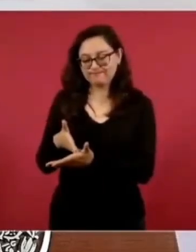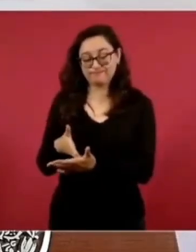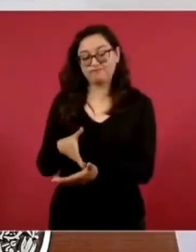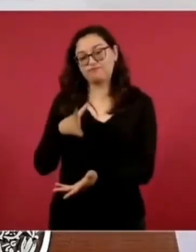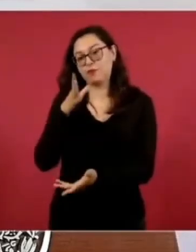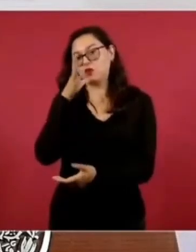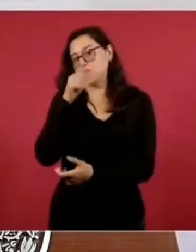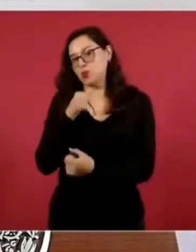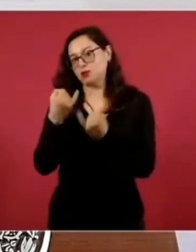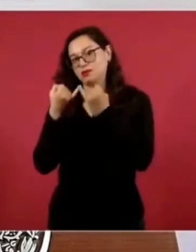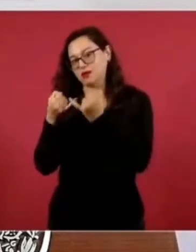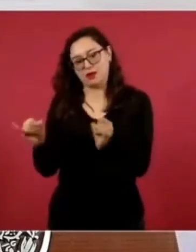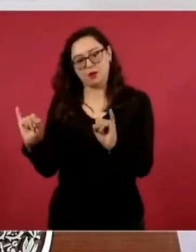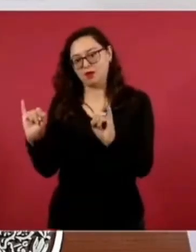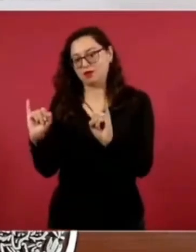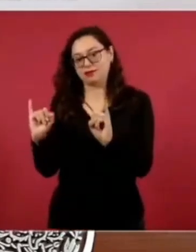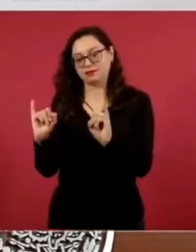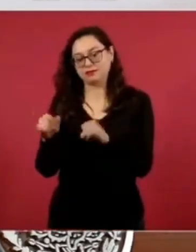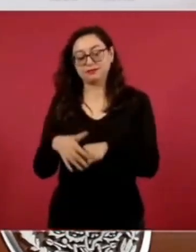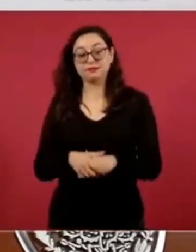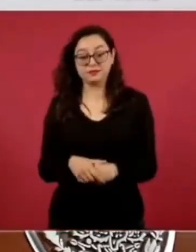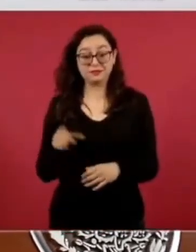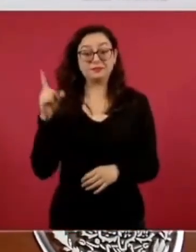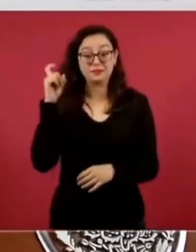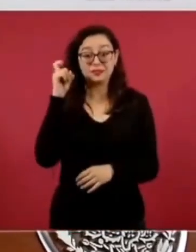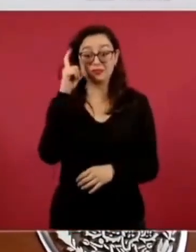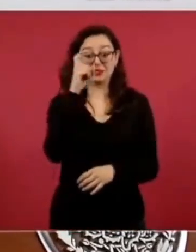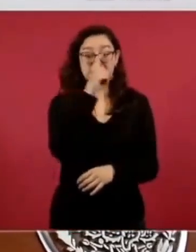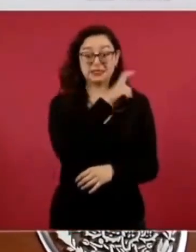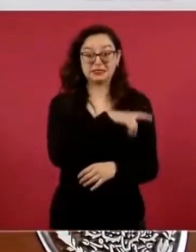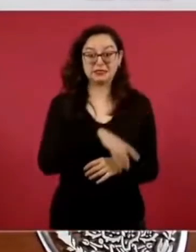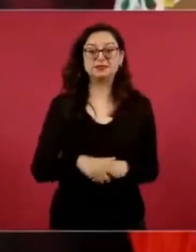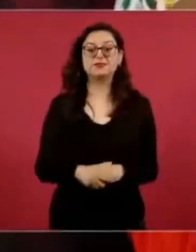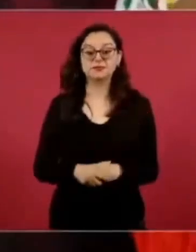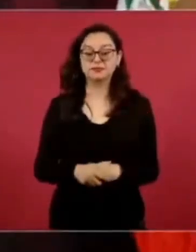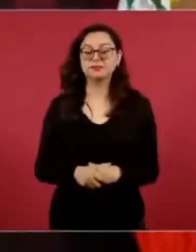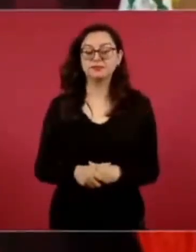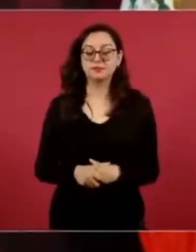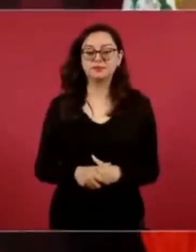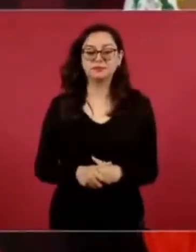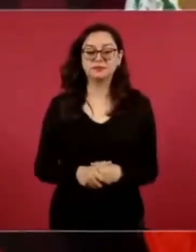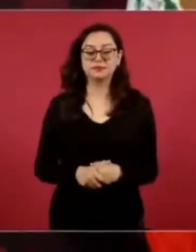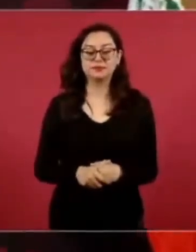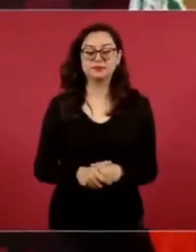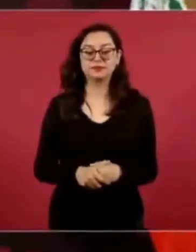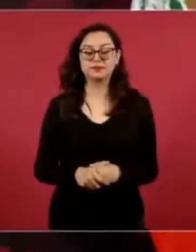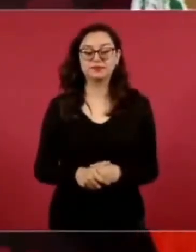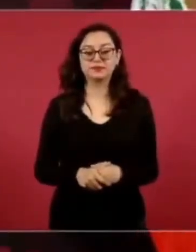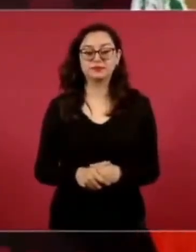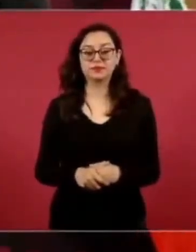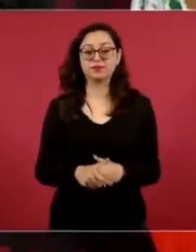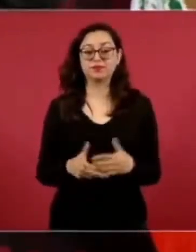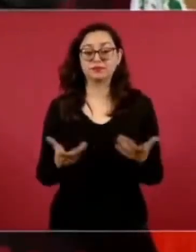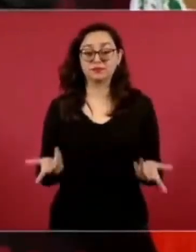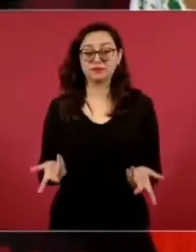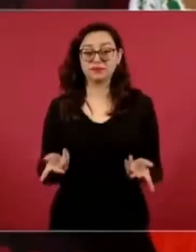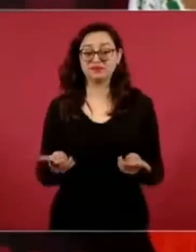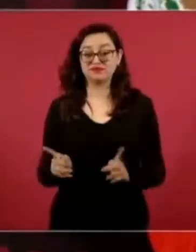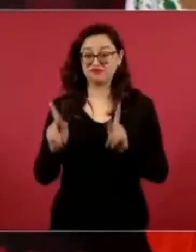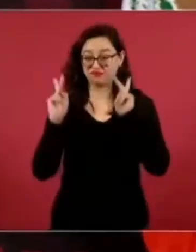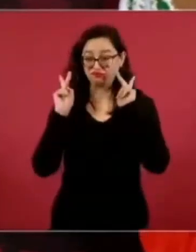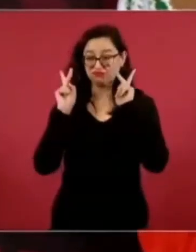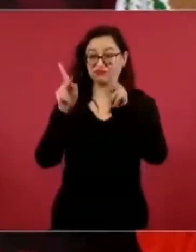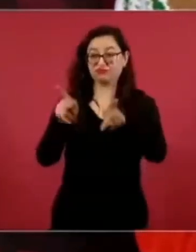Y es compleja la obra, es bastante compleja, lleva puentes atirantados,